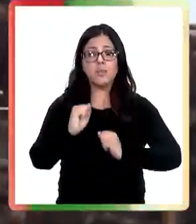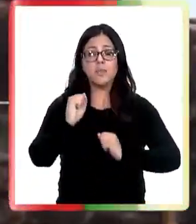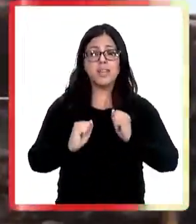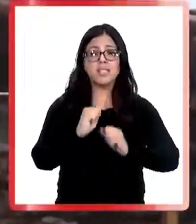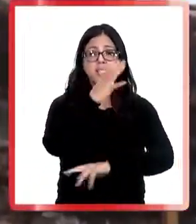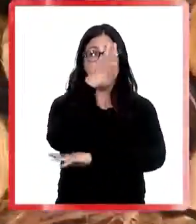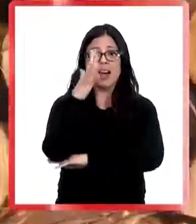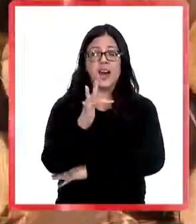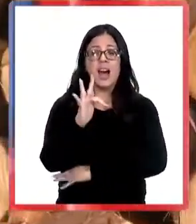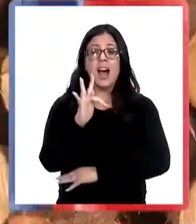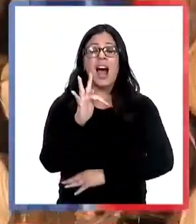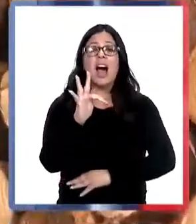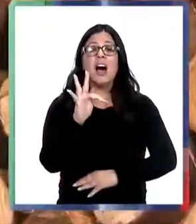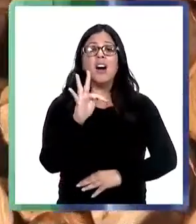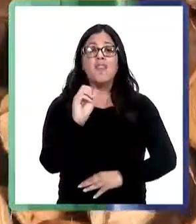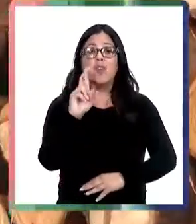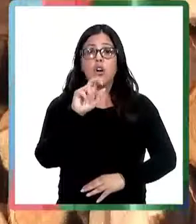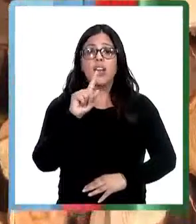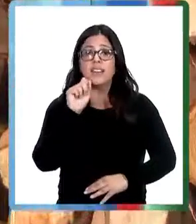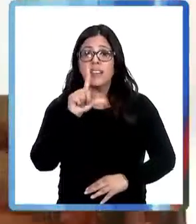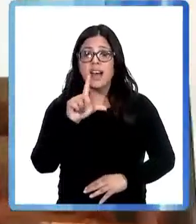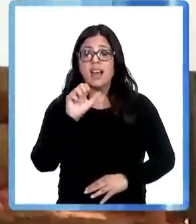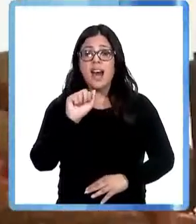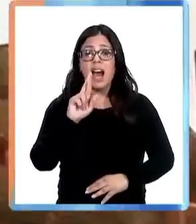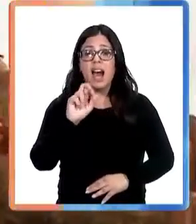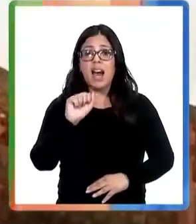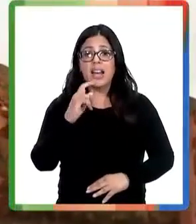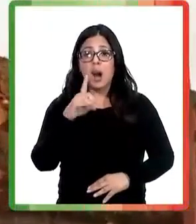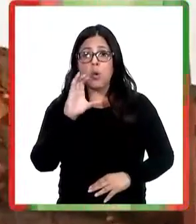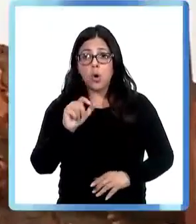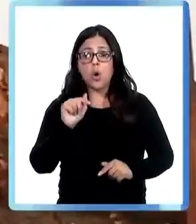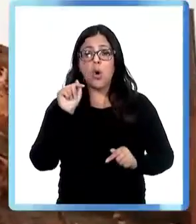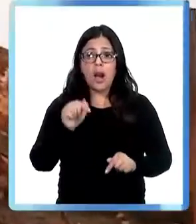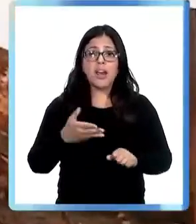la resolución del Tribunal de Garantía de Curanilagüe.